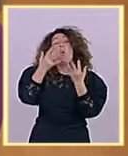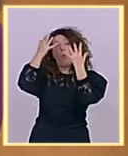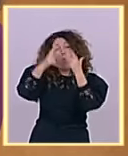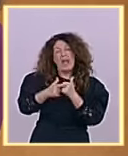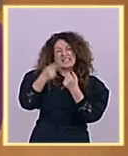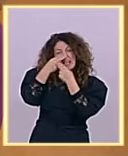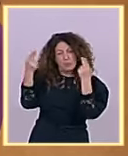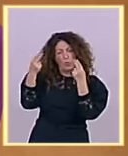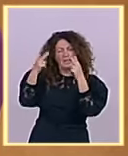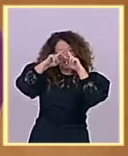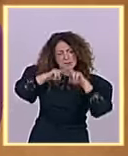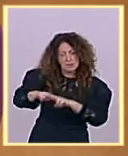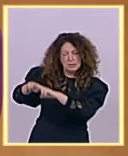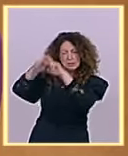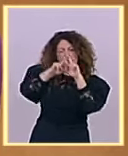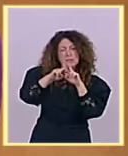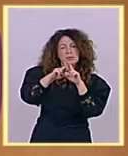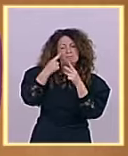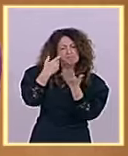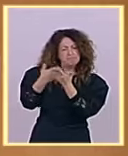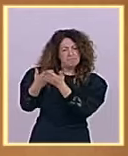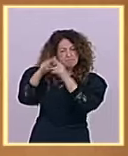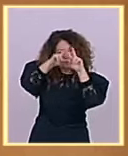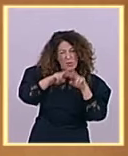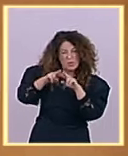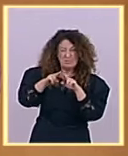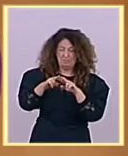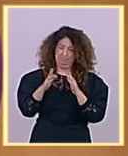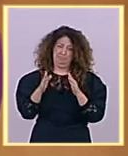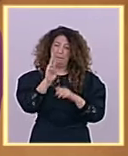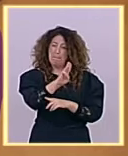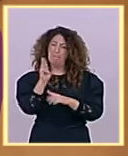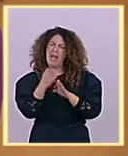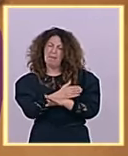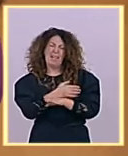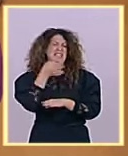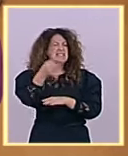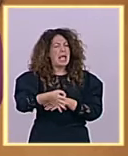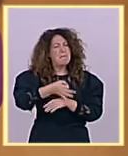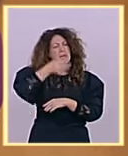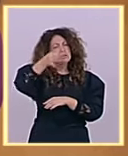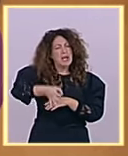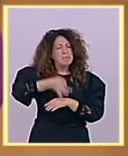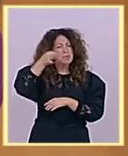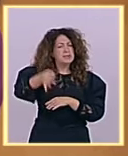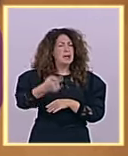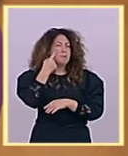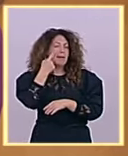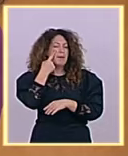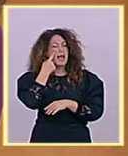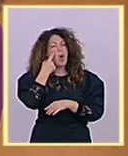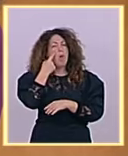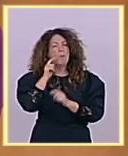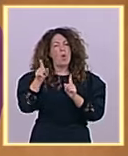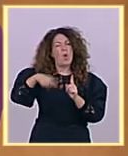siempre, intenta arrojar una sombra de duda sobre la gestión que hacen los